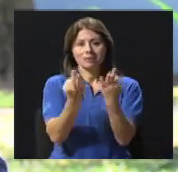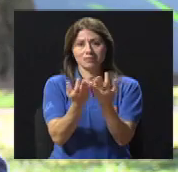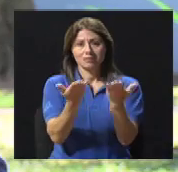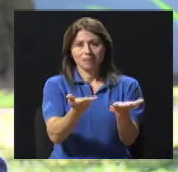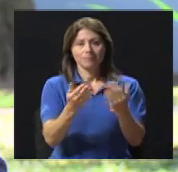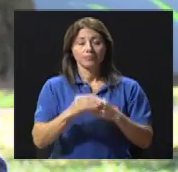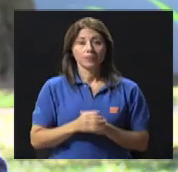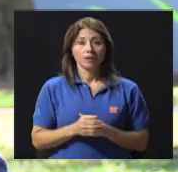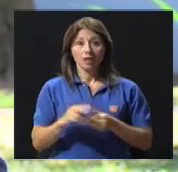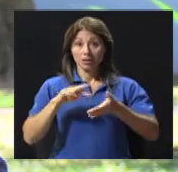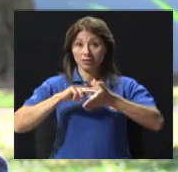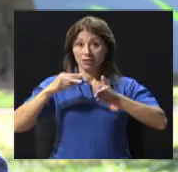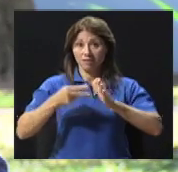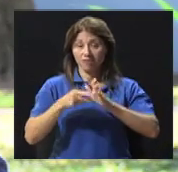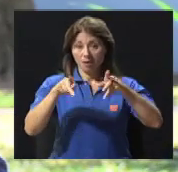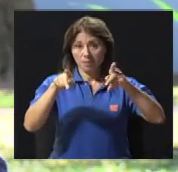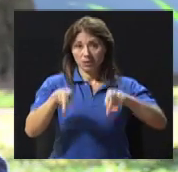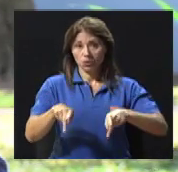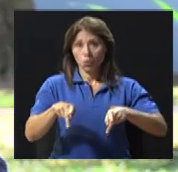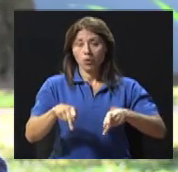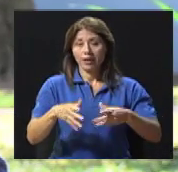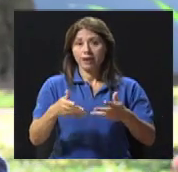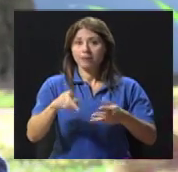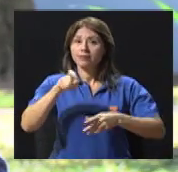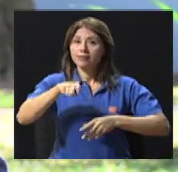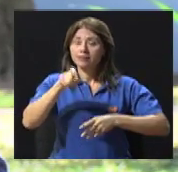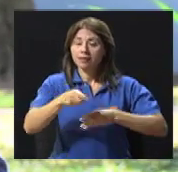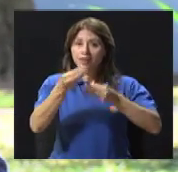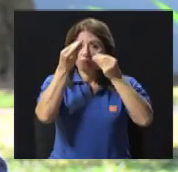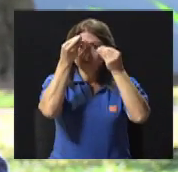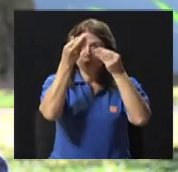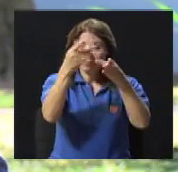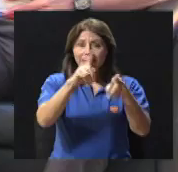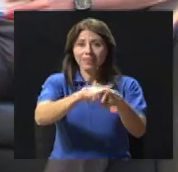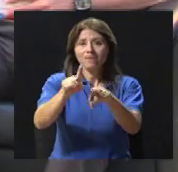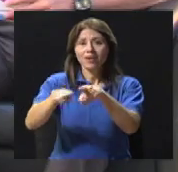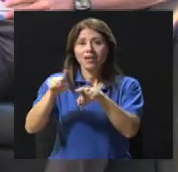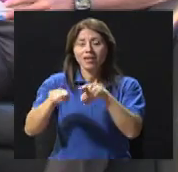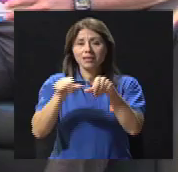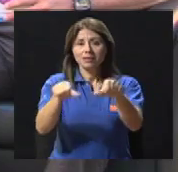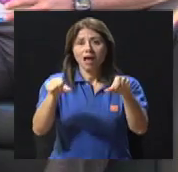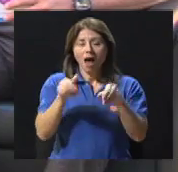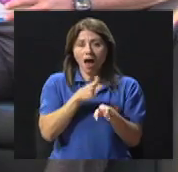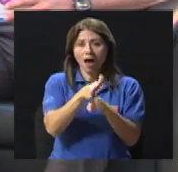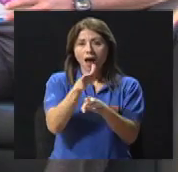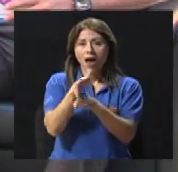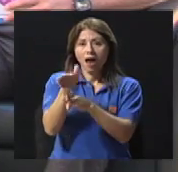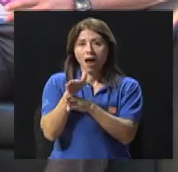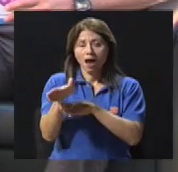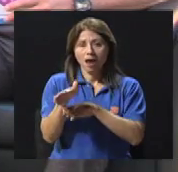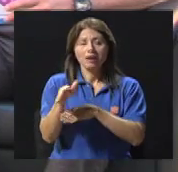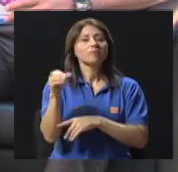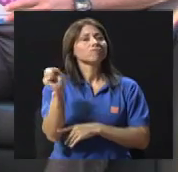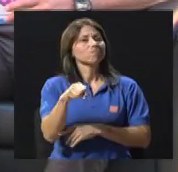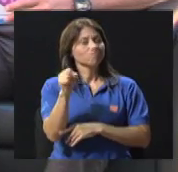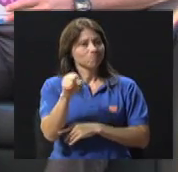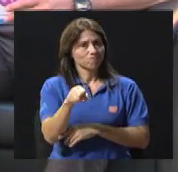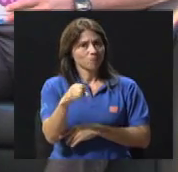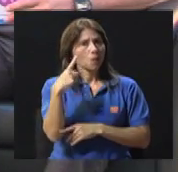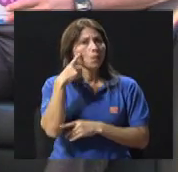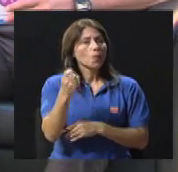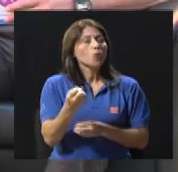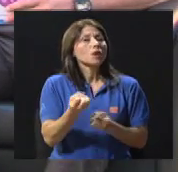que la persona, la asesoría que va a recibir debe ser más desde un enfoque multidisciplinario. Definitivamente, porque es